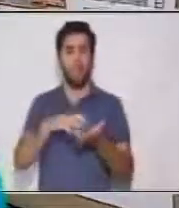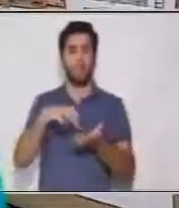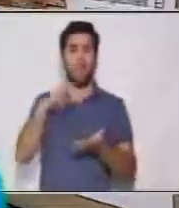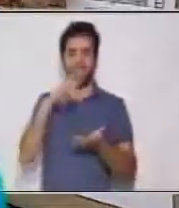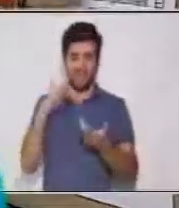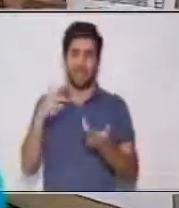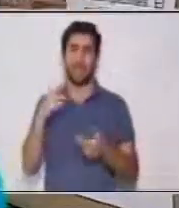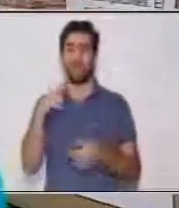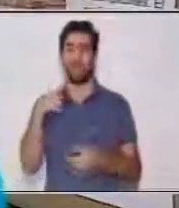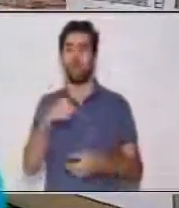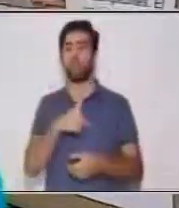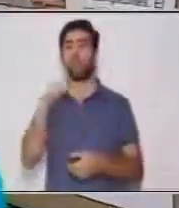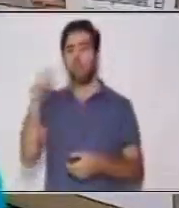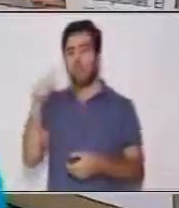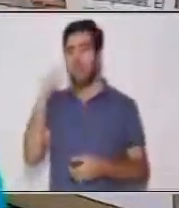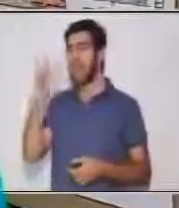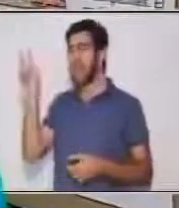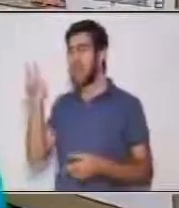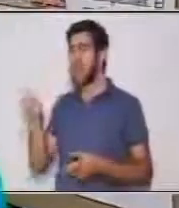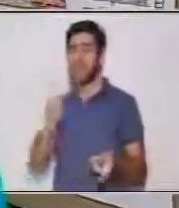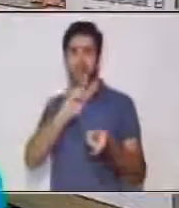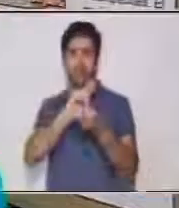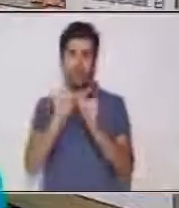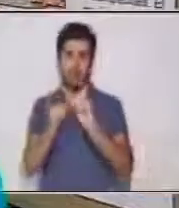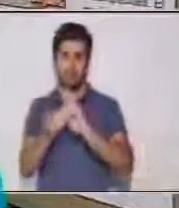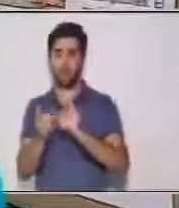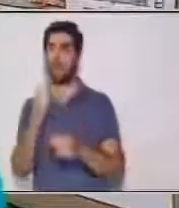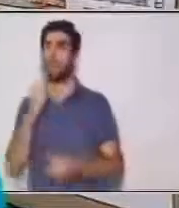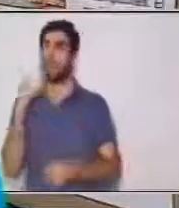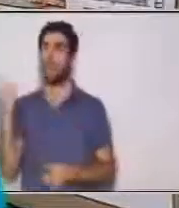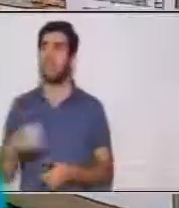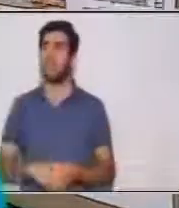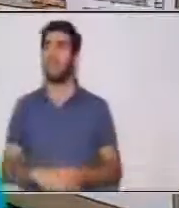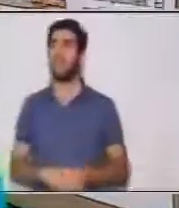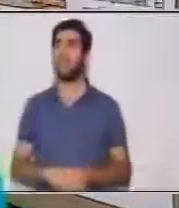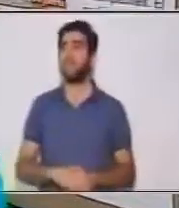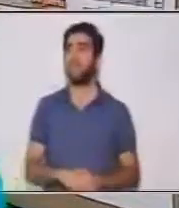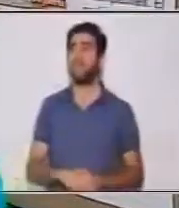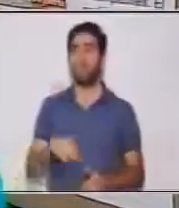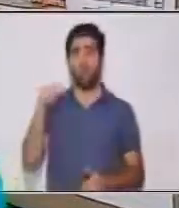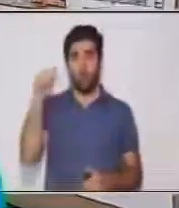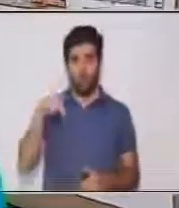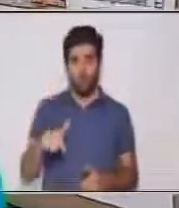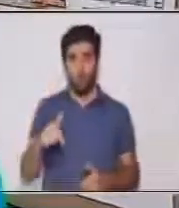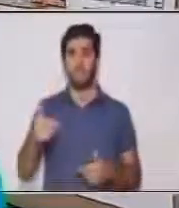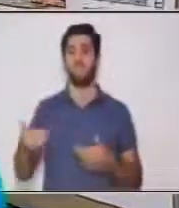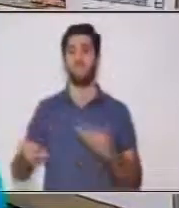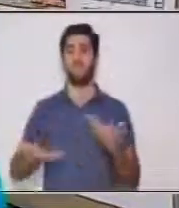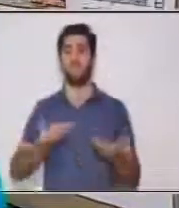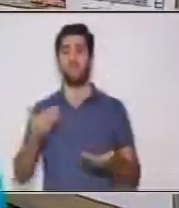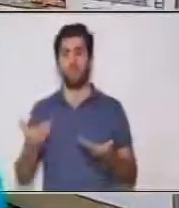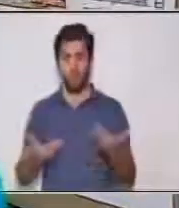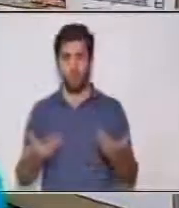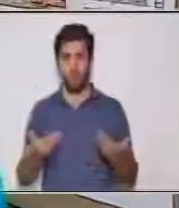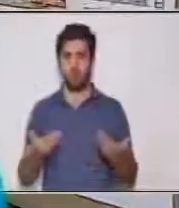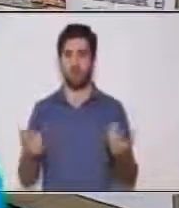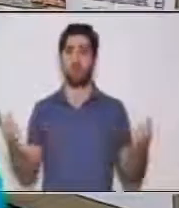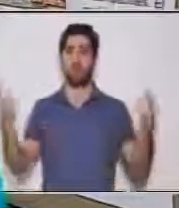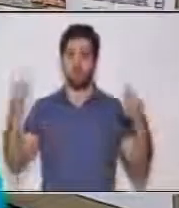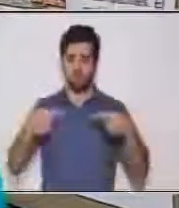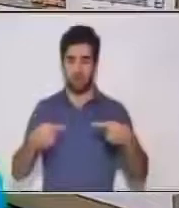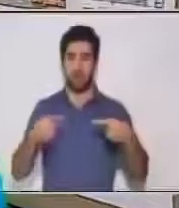un artículo deportivo y dice El día de hoy hubo un encuentro de fútbol amistoso entre la escuela